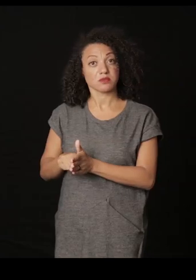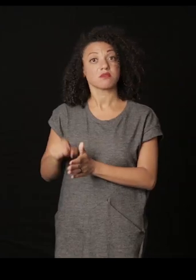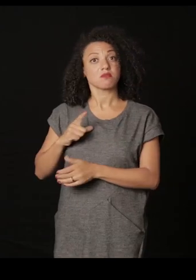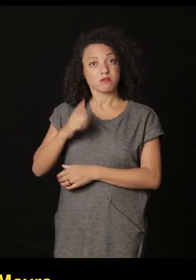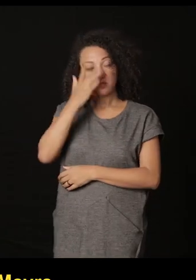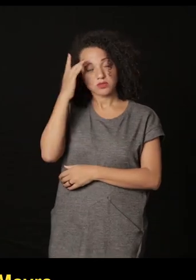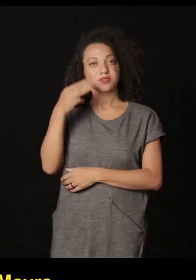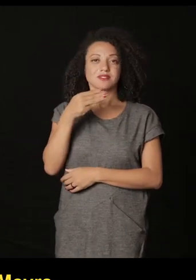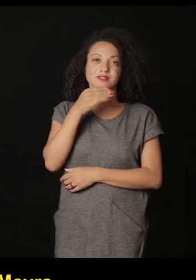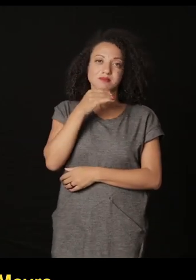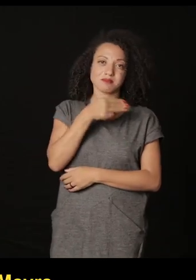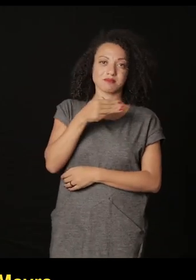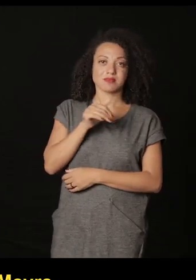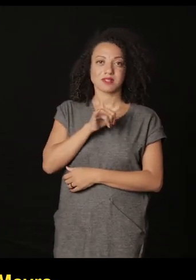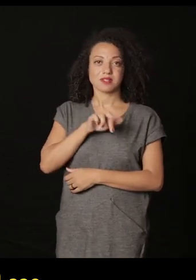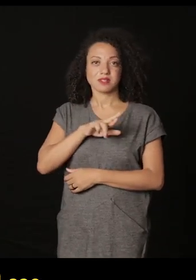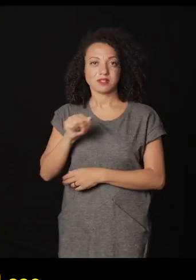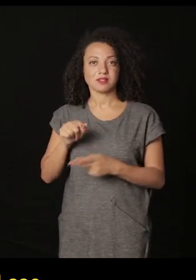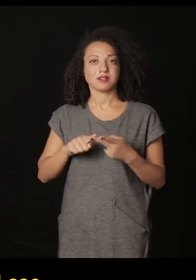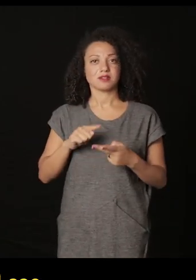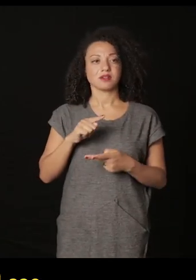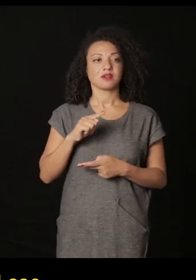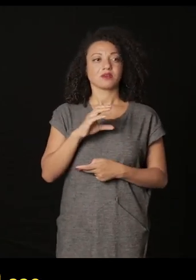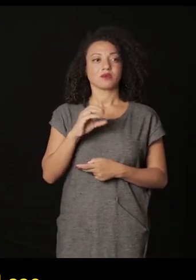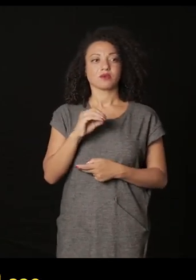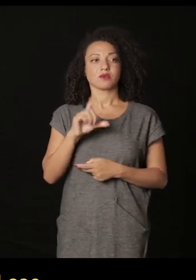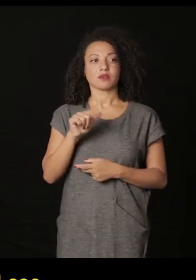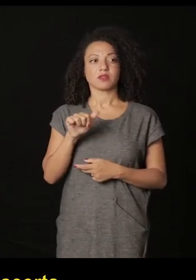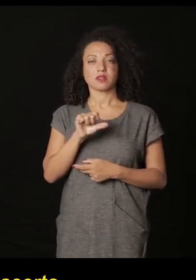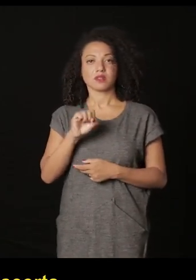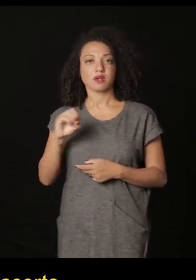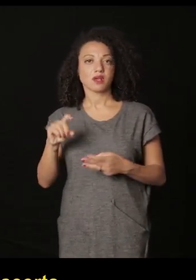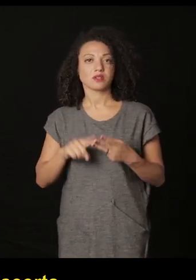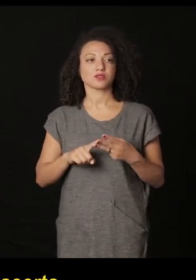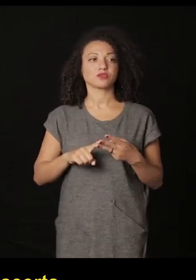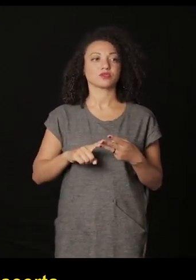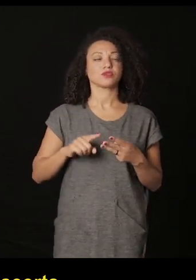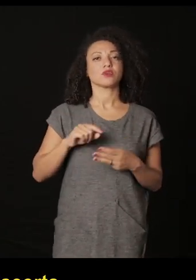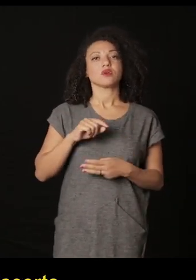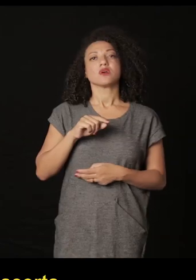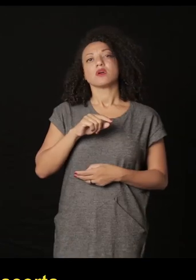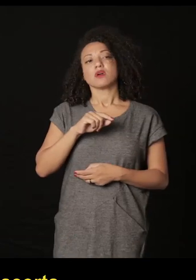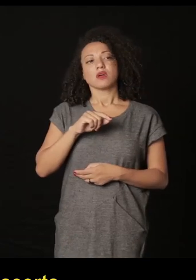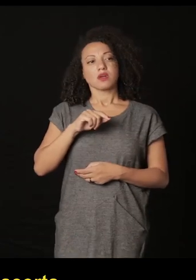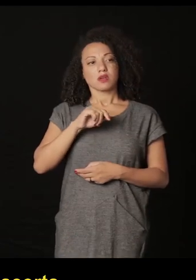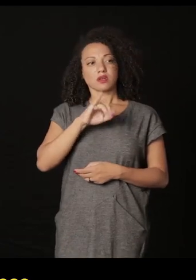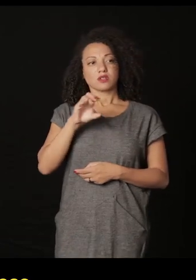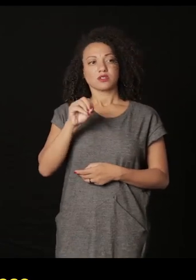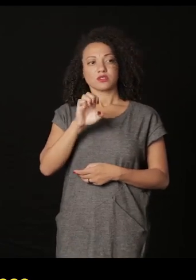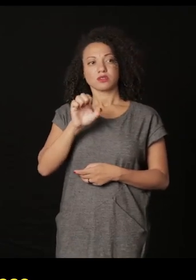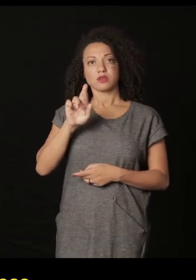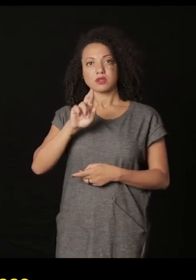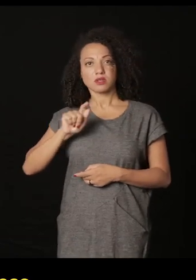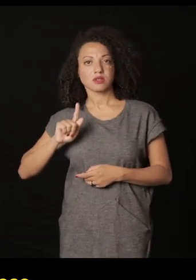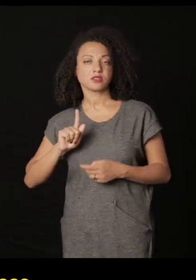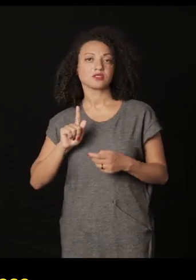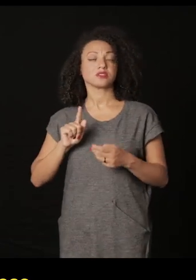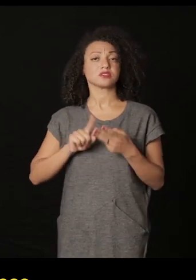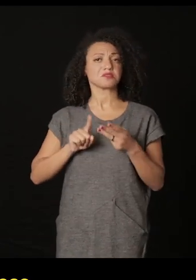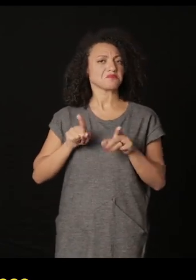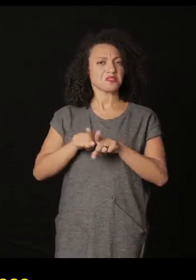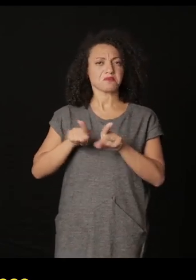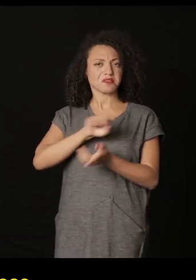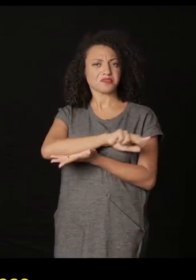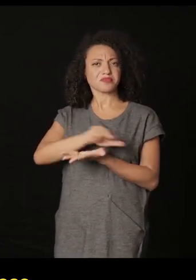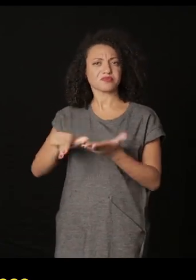que pesquizaban, tenemos pesquisadores como Amaira, pesquisadores como Cocolaso, pesquisadores como Jorge Villacorta, del Centro de Imagen, que hacen